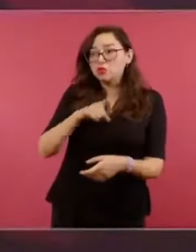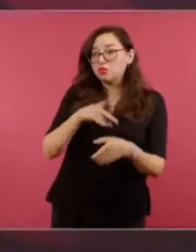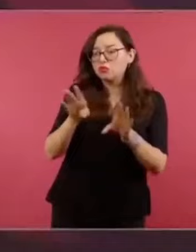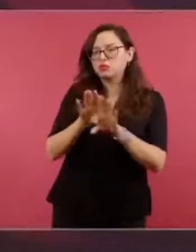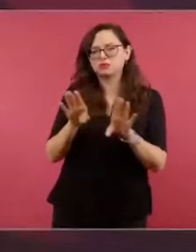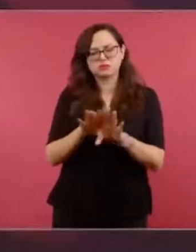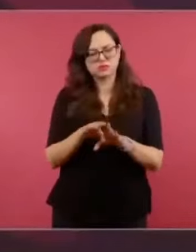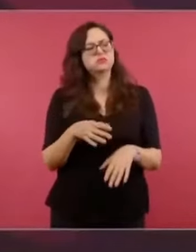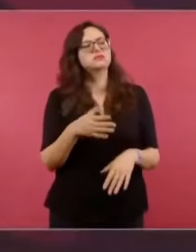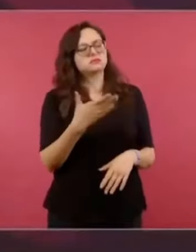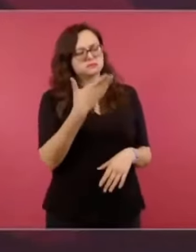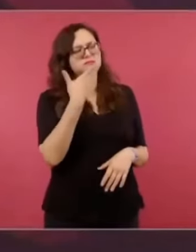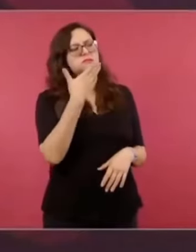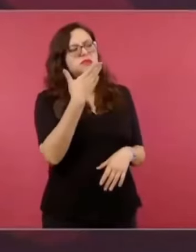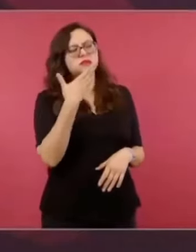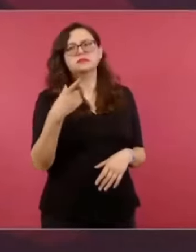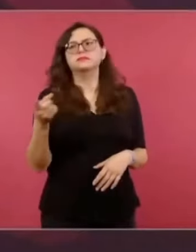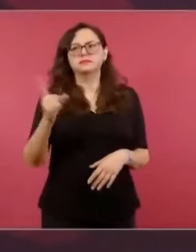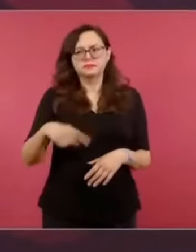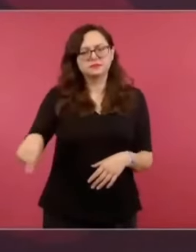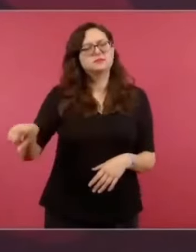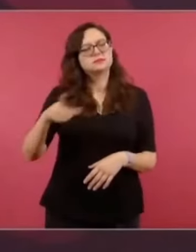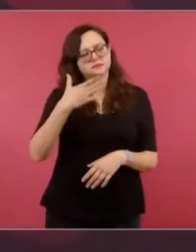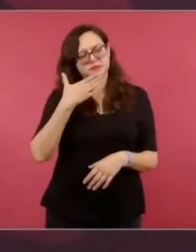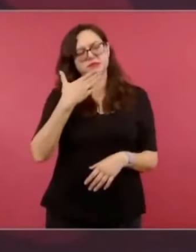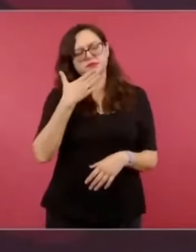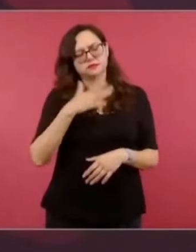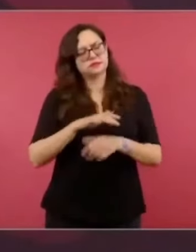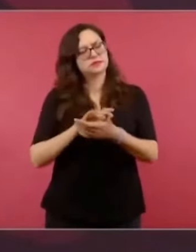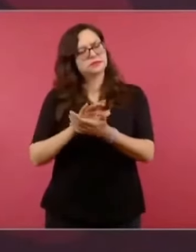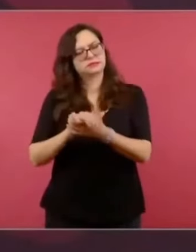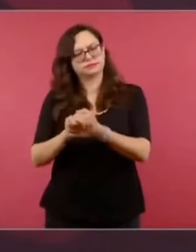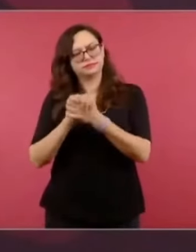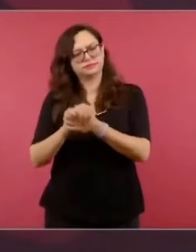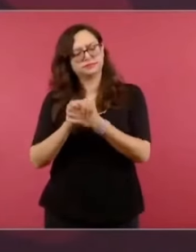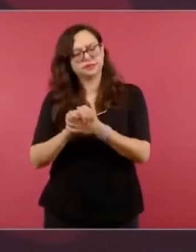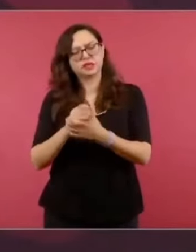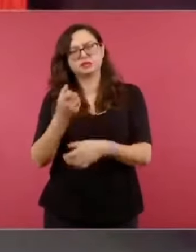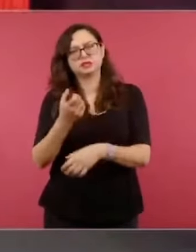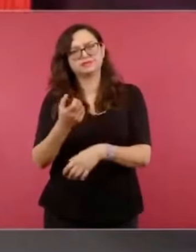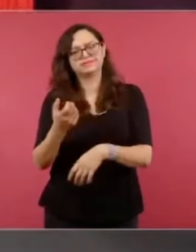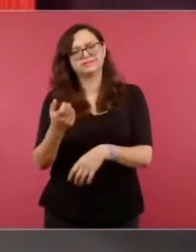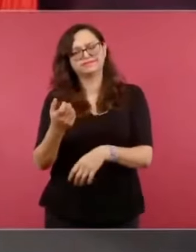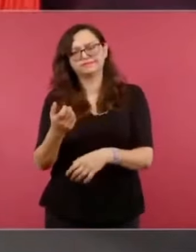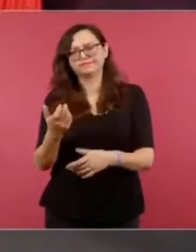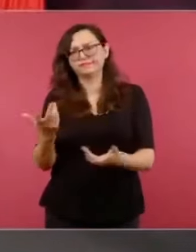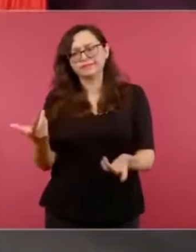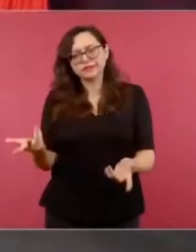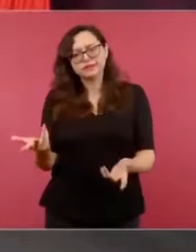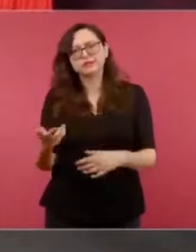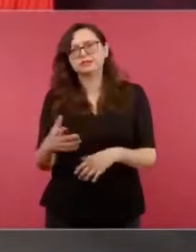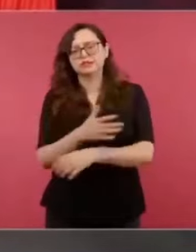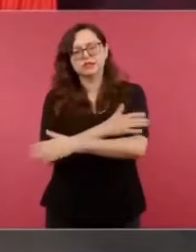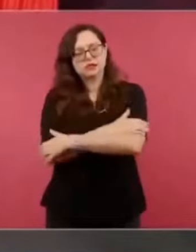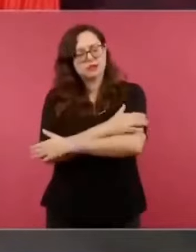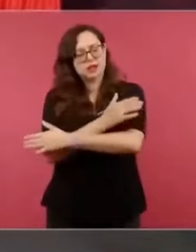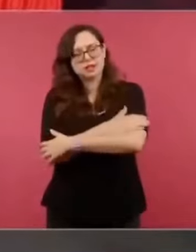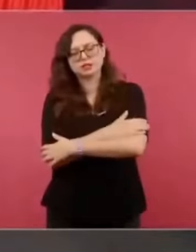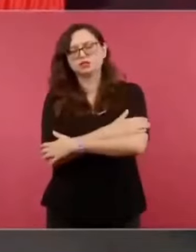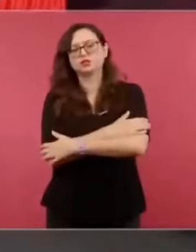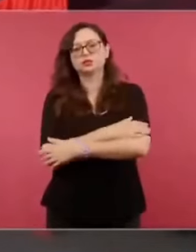Y la instrucción que se tiene es